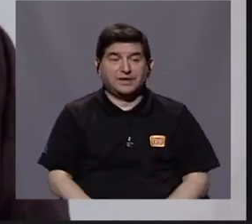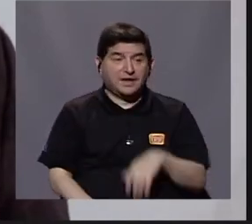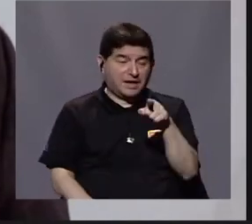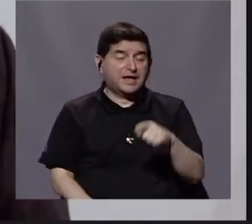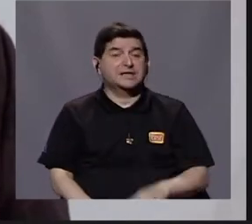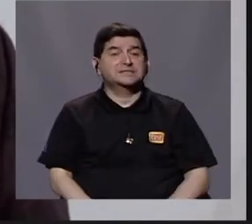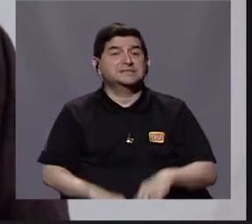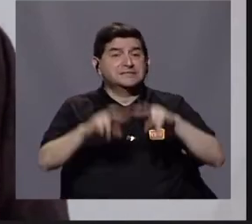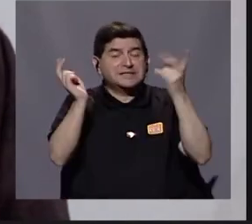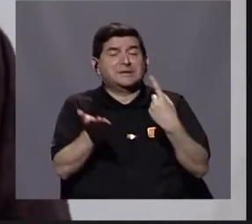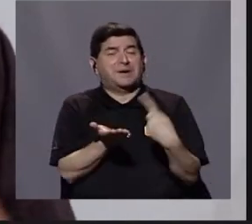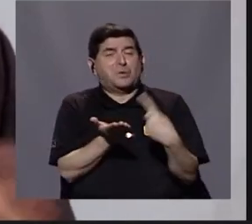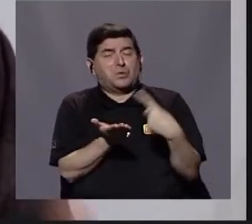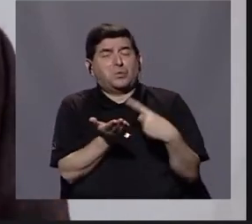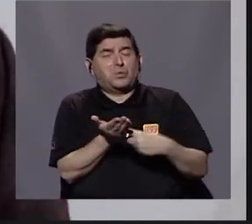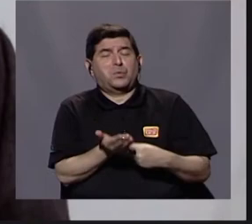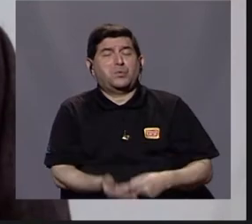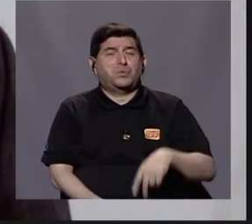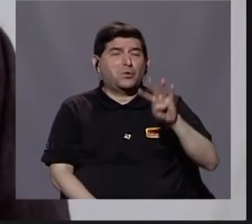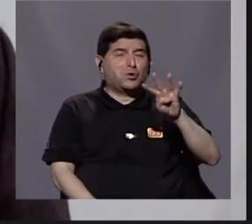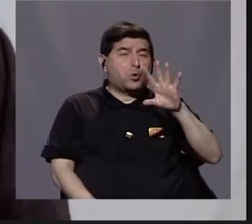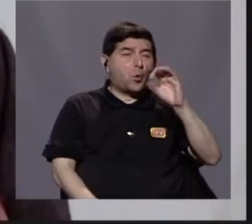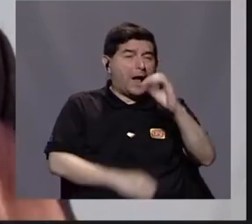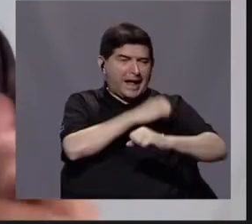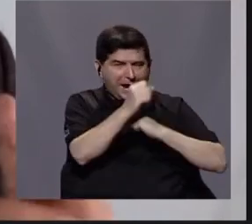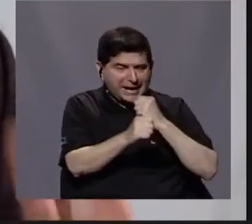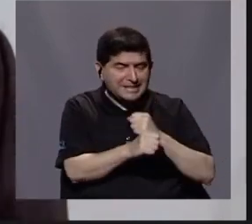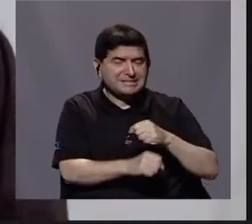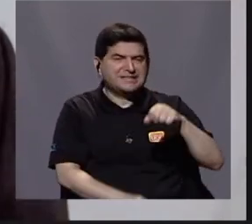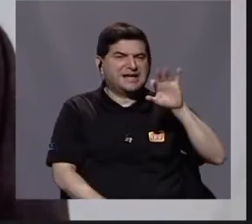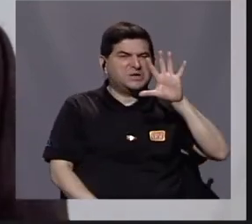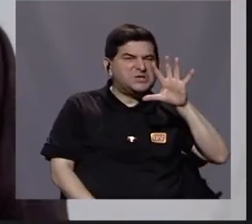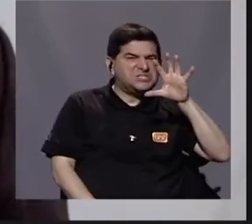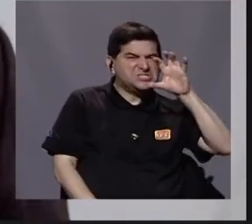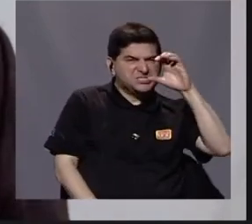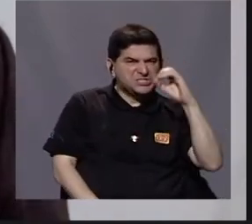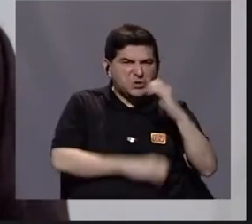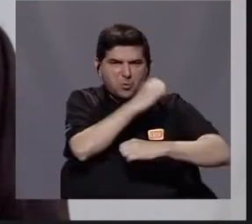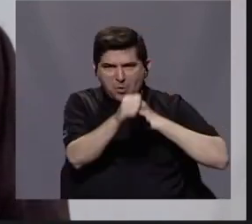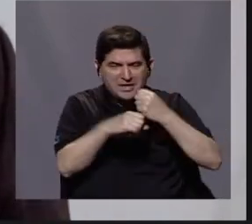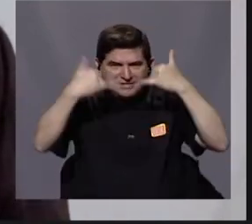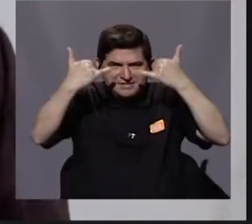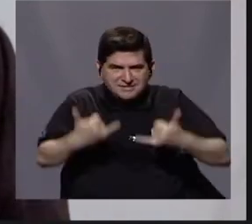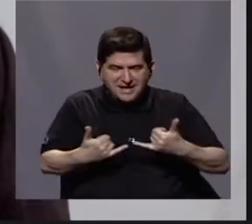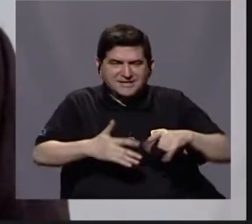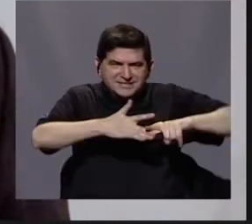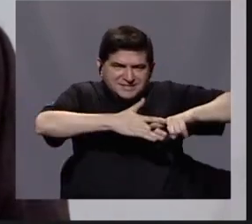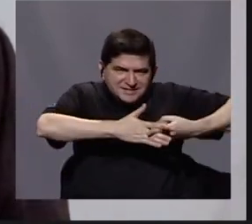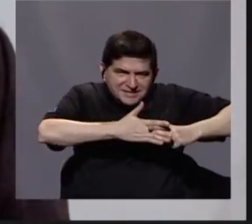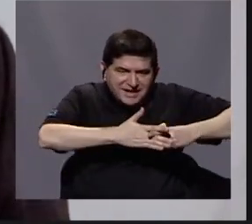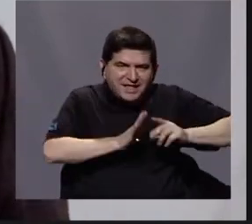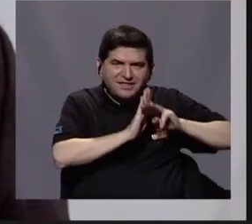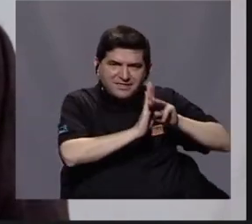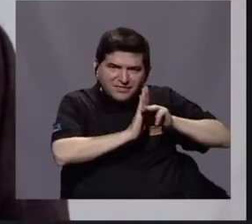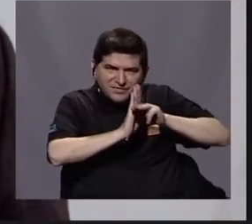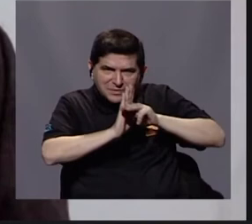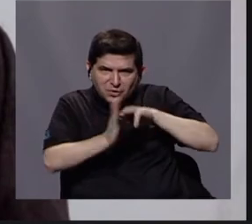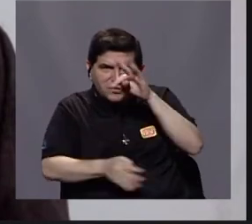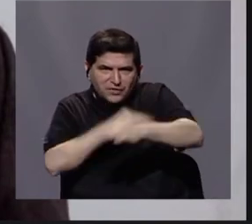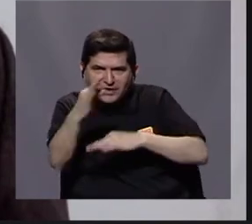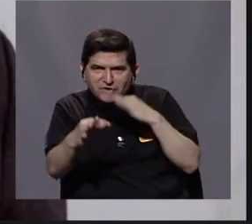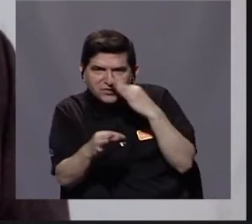candente durante cuatro décadas ya, o cinco décadas que vamos ya de la instrumentación de modelos de